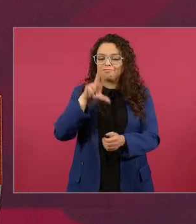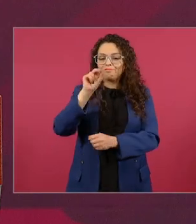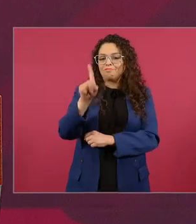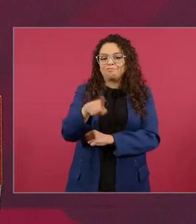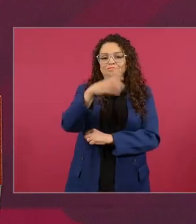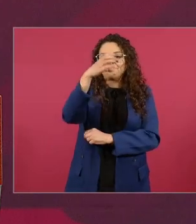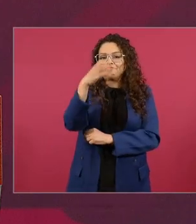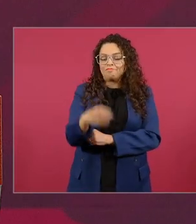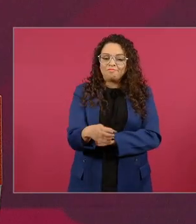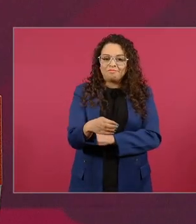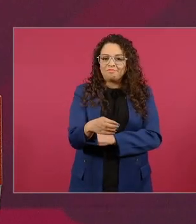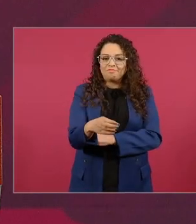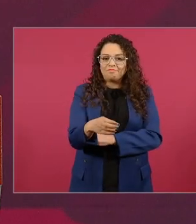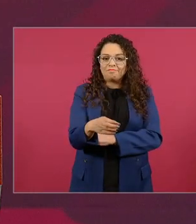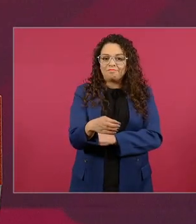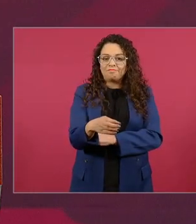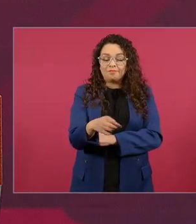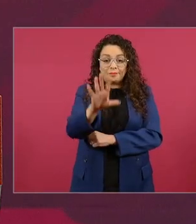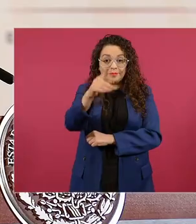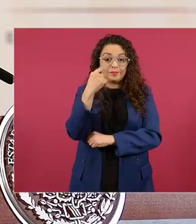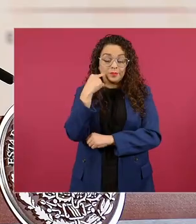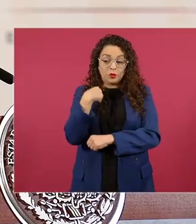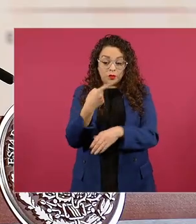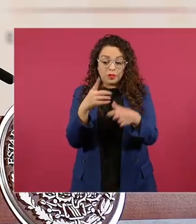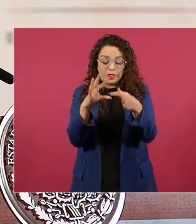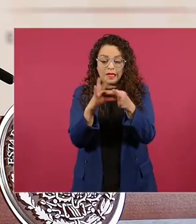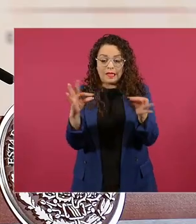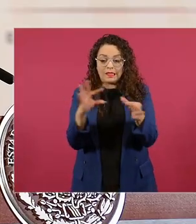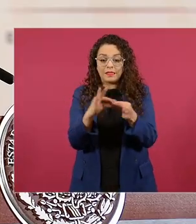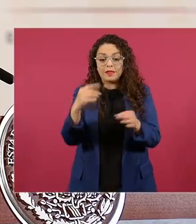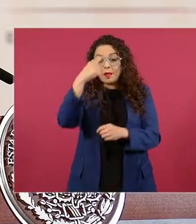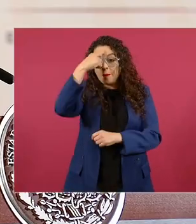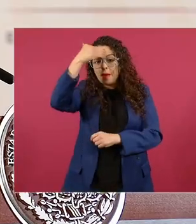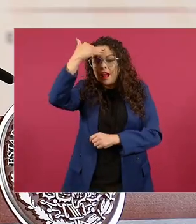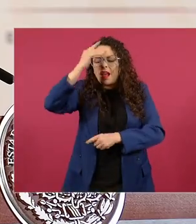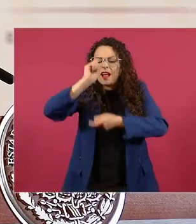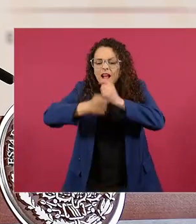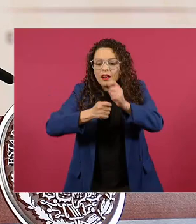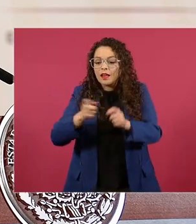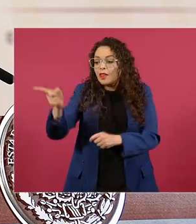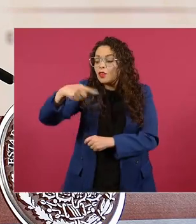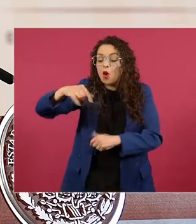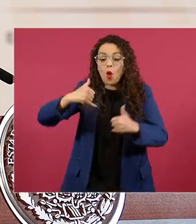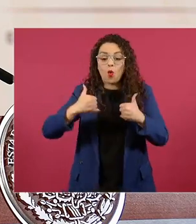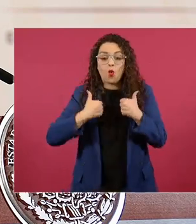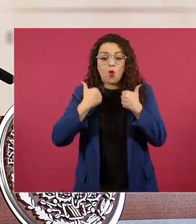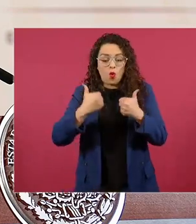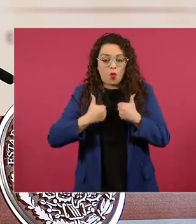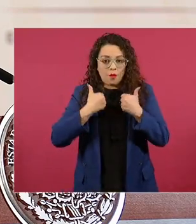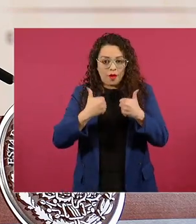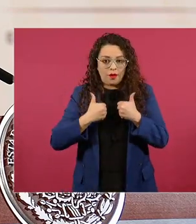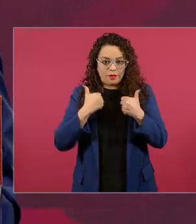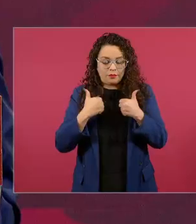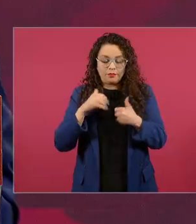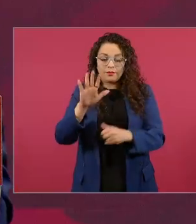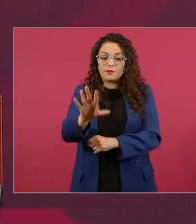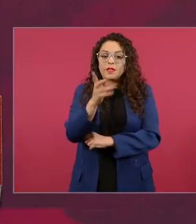se supone que la diferencia fue 0